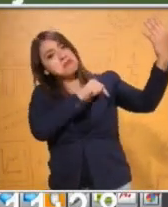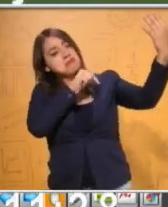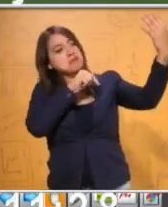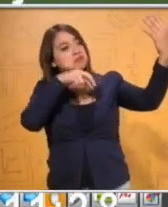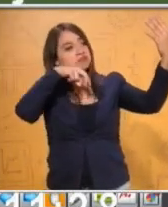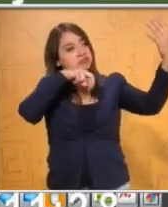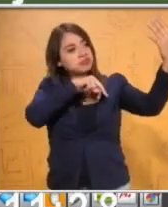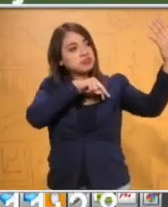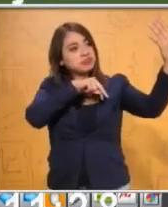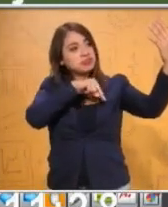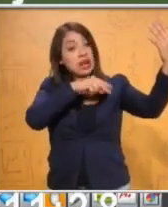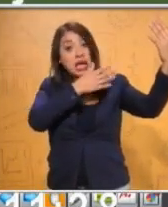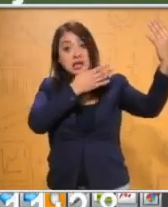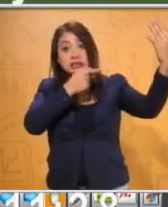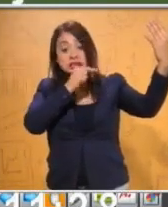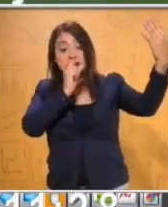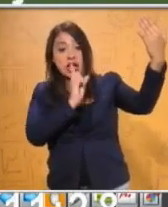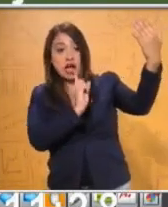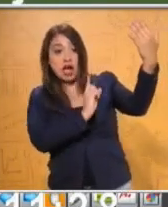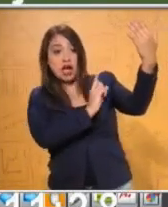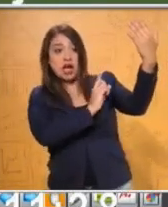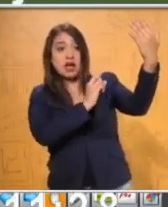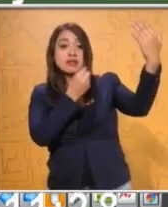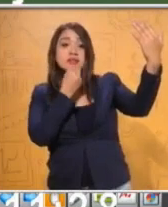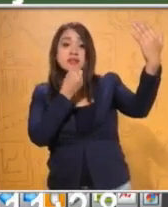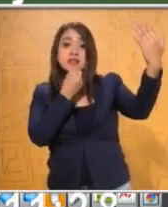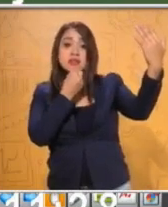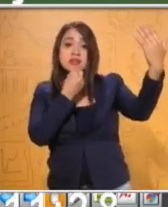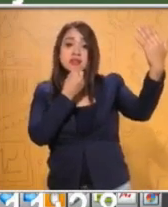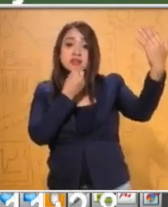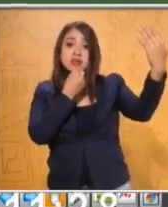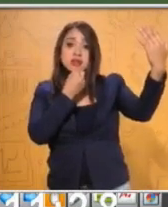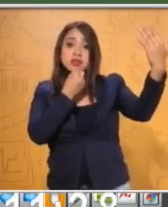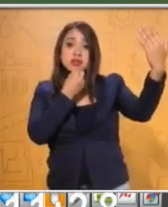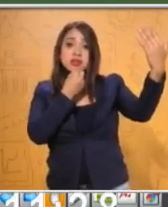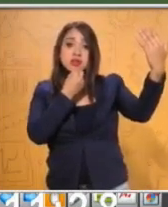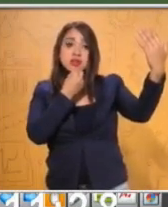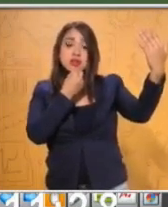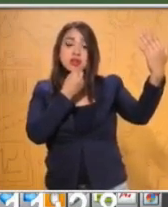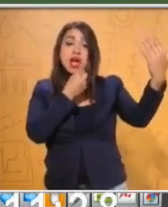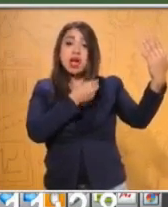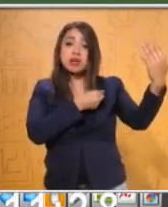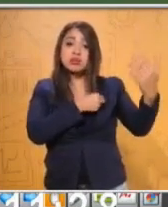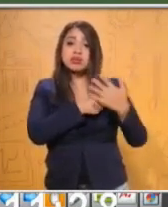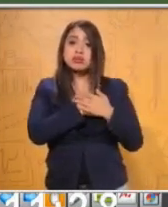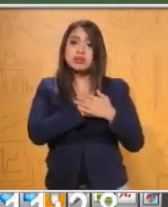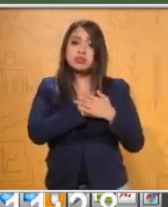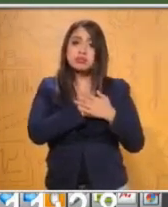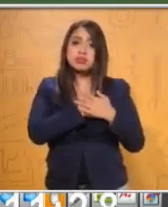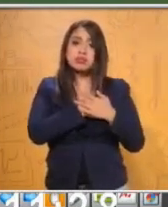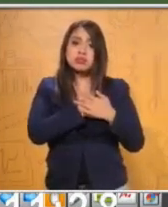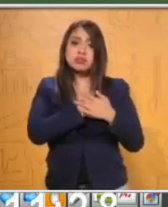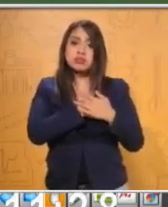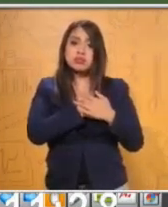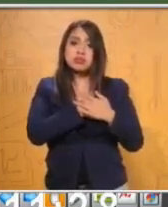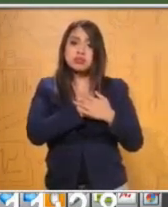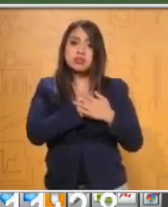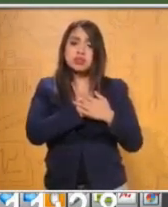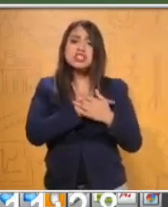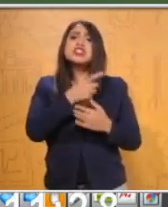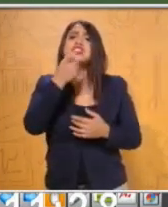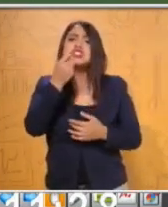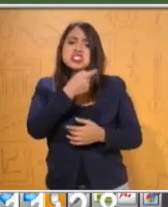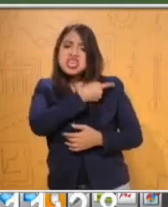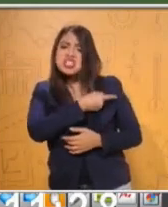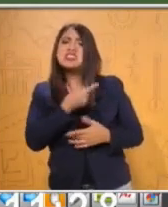Pero cuando llegó junto al niño, su rostro enrojeció de ira y dijo, ¿Quién se ha atrevido a hacerte daño?